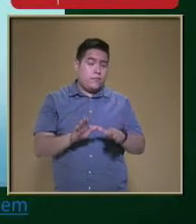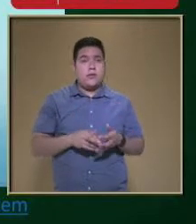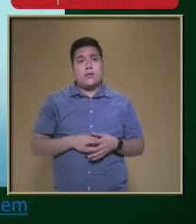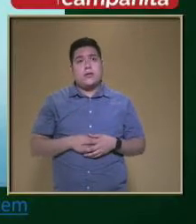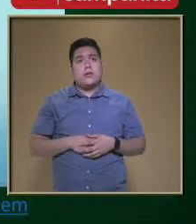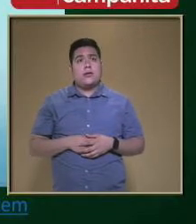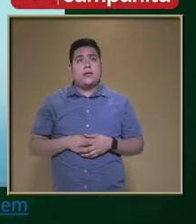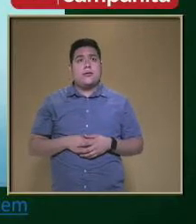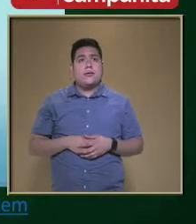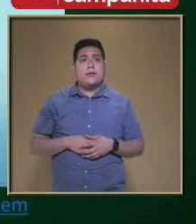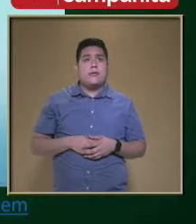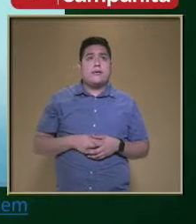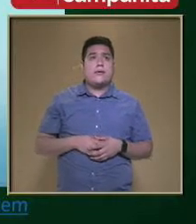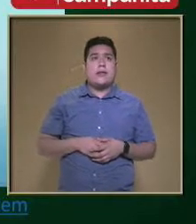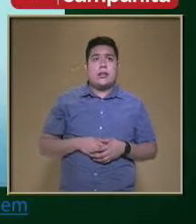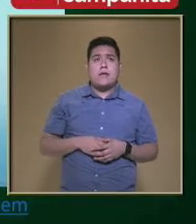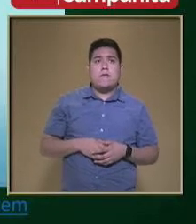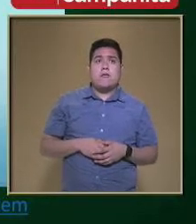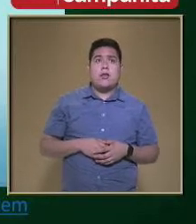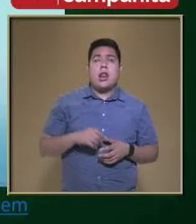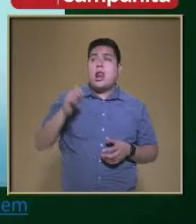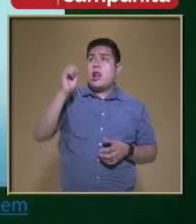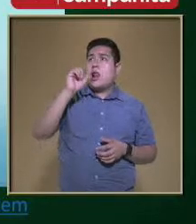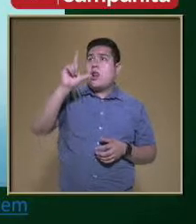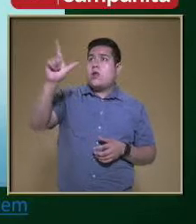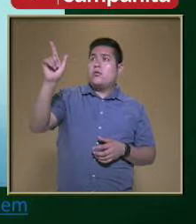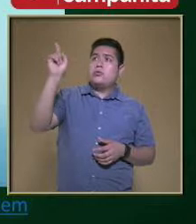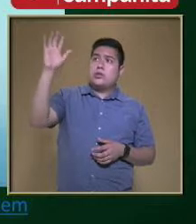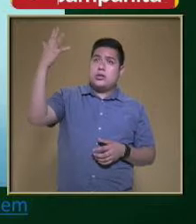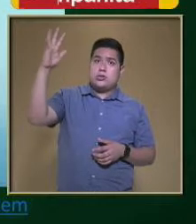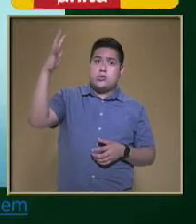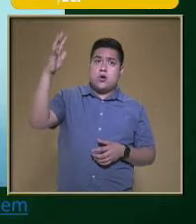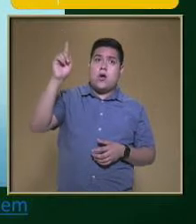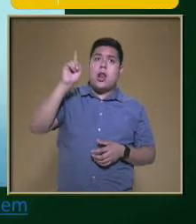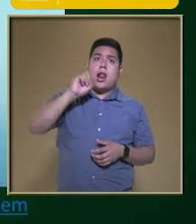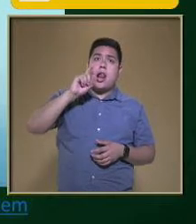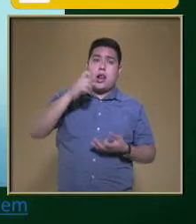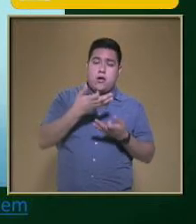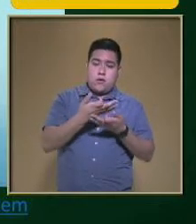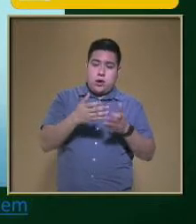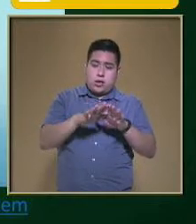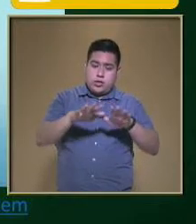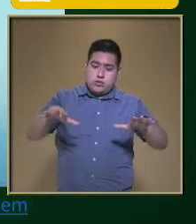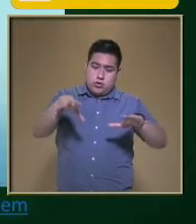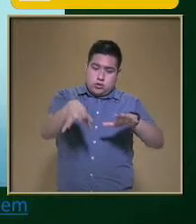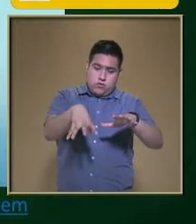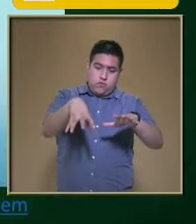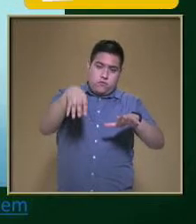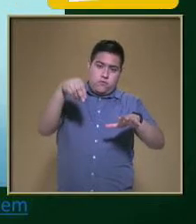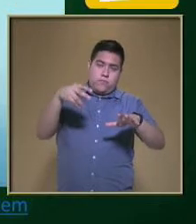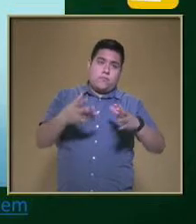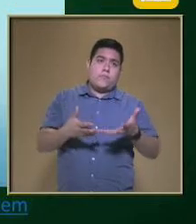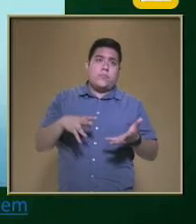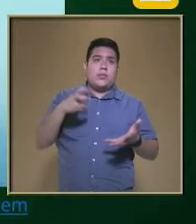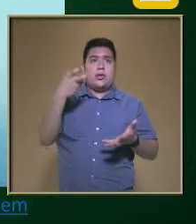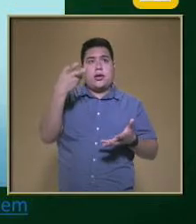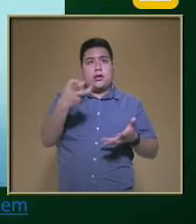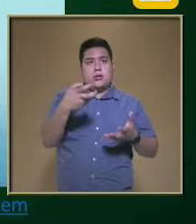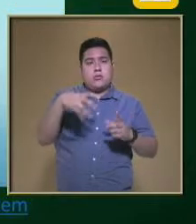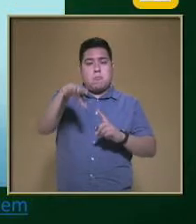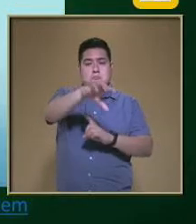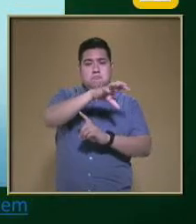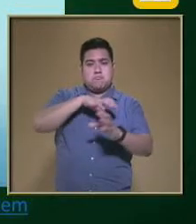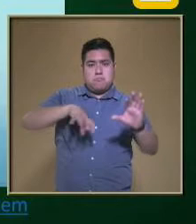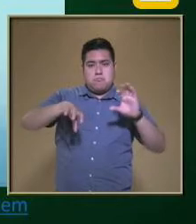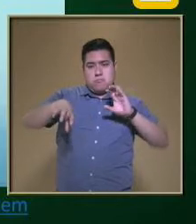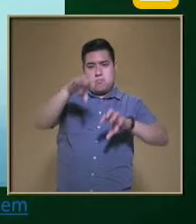Planetario Que es la luz Del sol Del agua Y los nutrientes Del suelo Todos los espacios físicos Donde se da esta convivencia Se llaman ecosistemas Y pueden